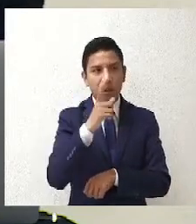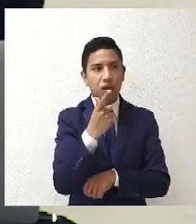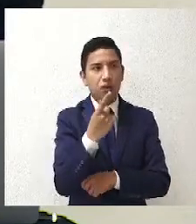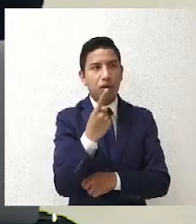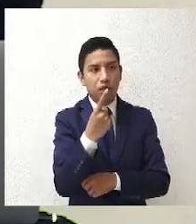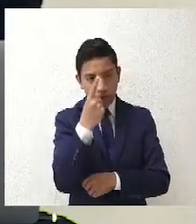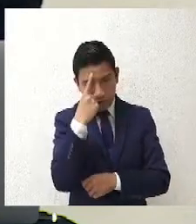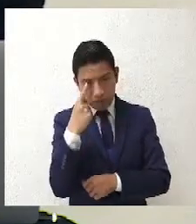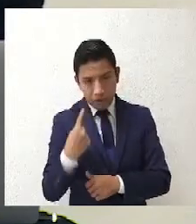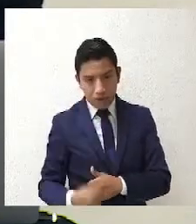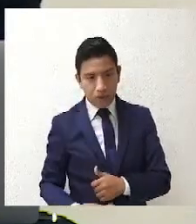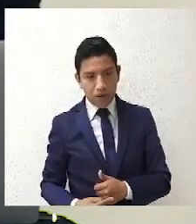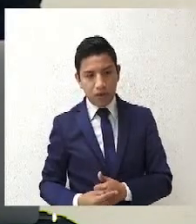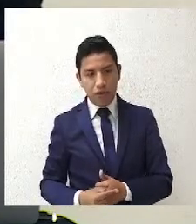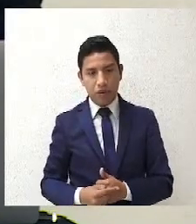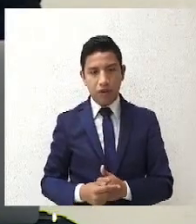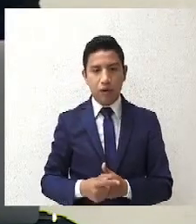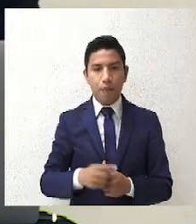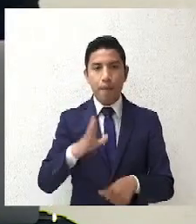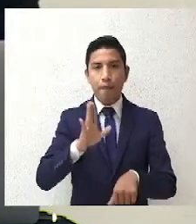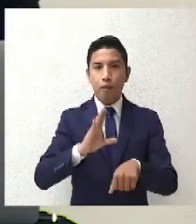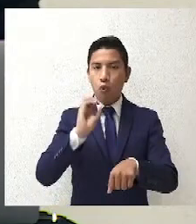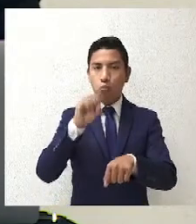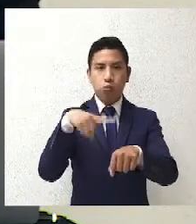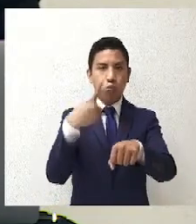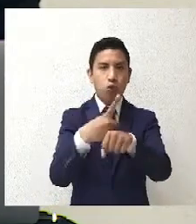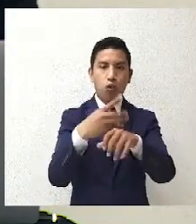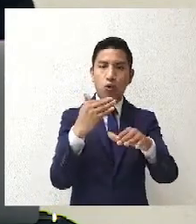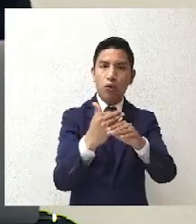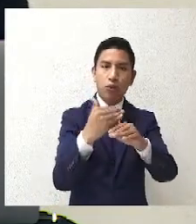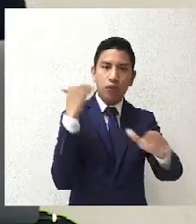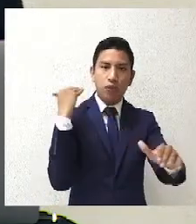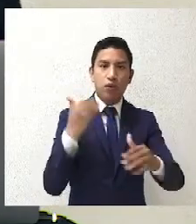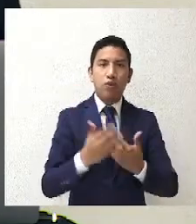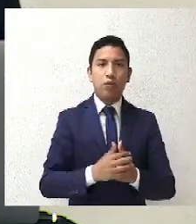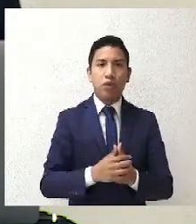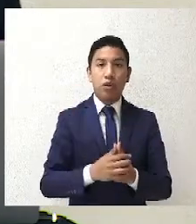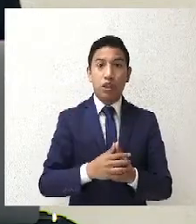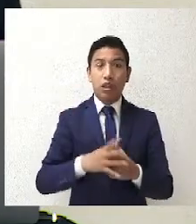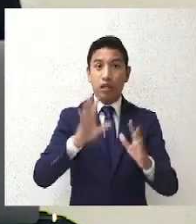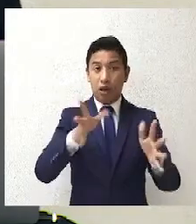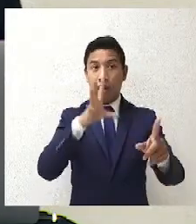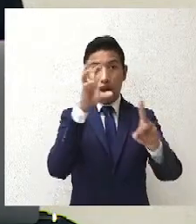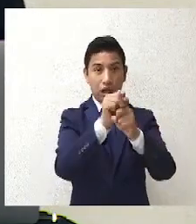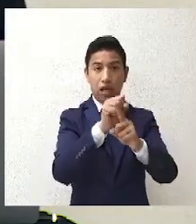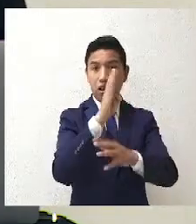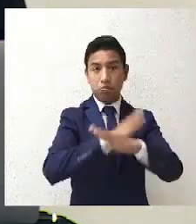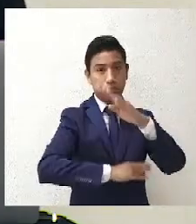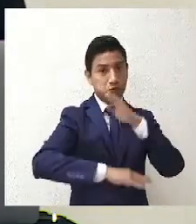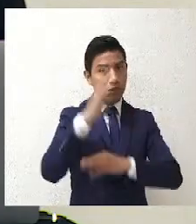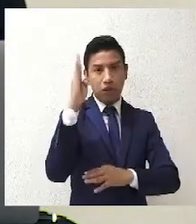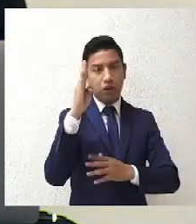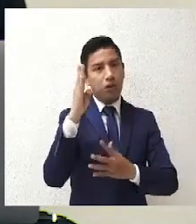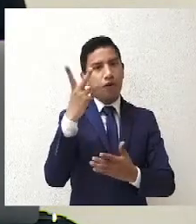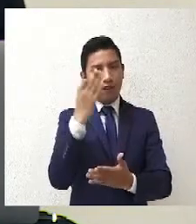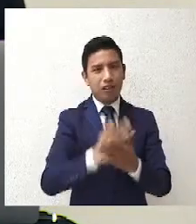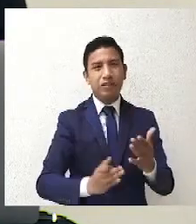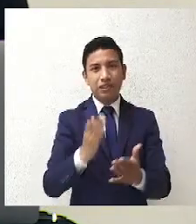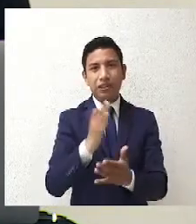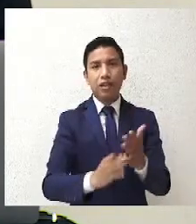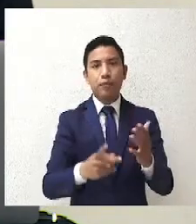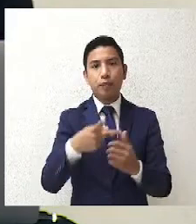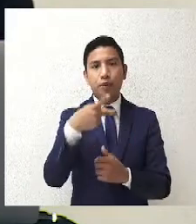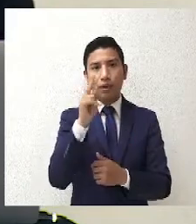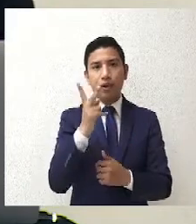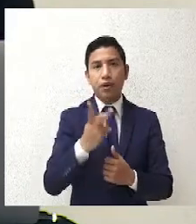que de verdad tengan las mismas oportunidades no es algo que hemos alcanzado al día de hoy de manera integral. Por eso,